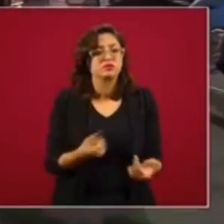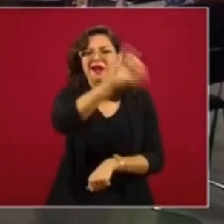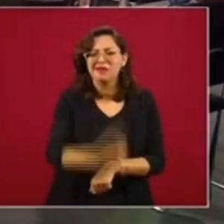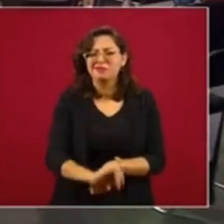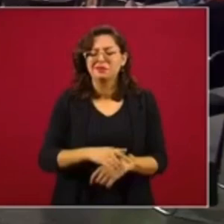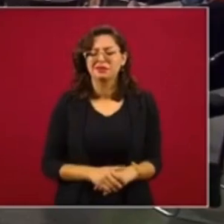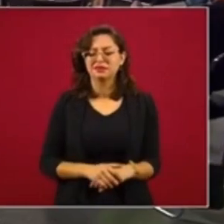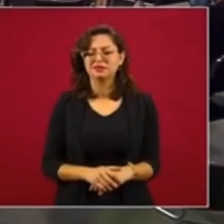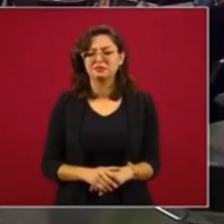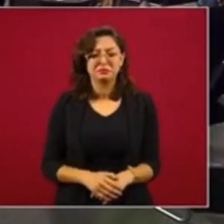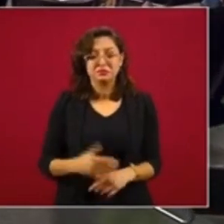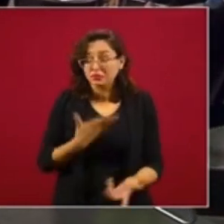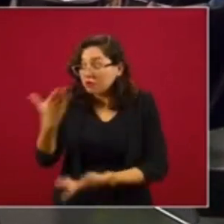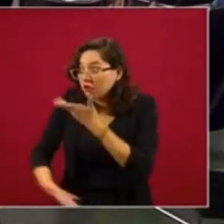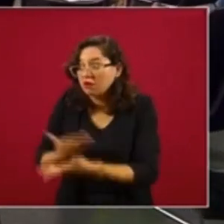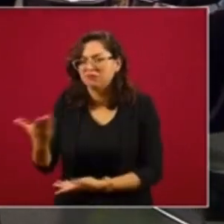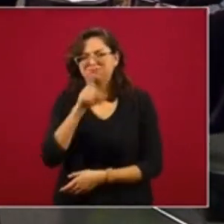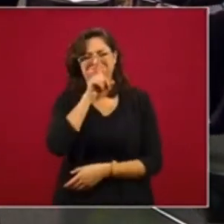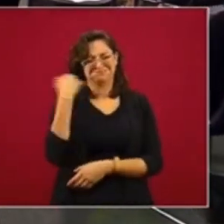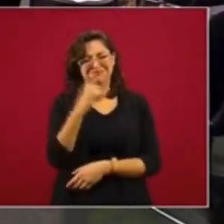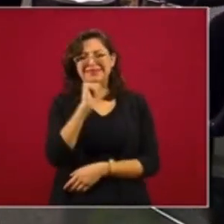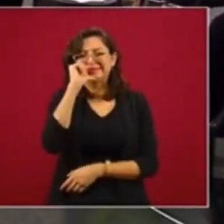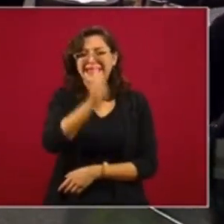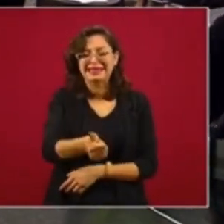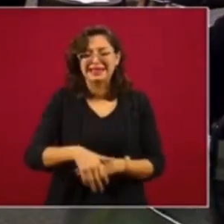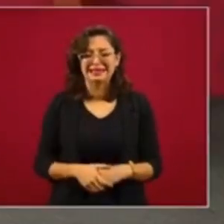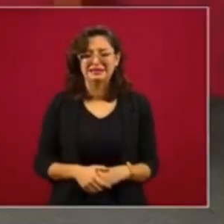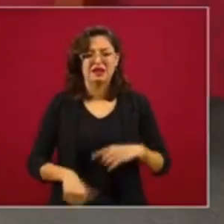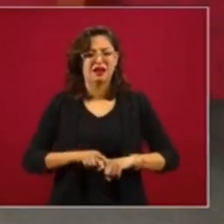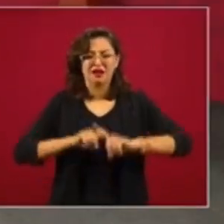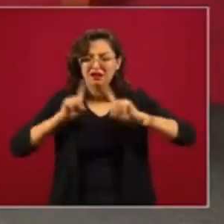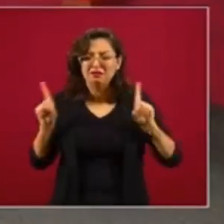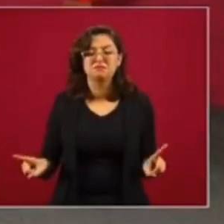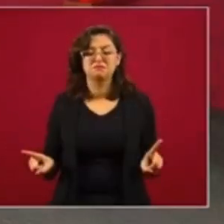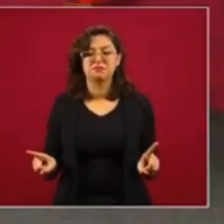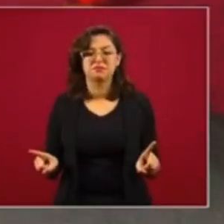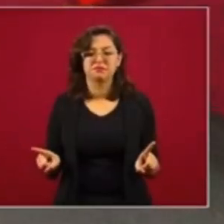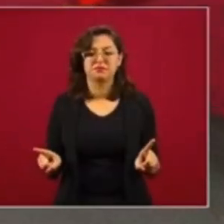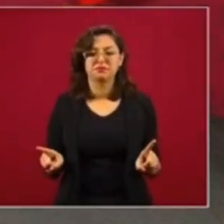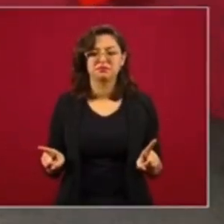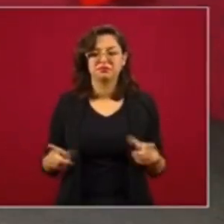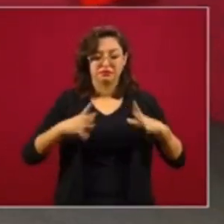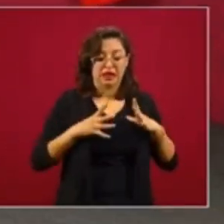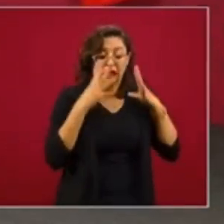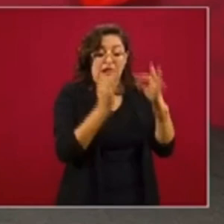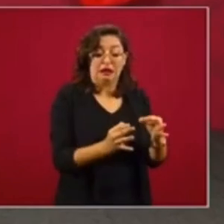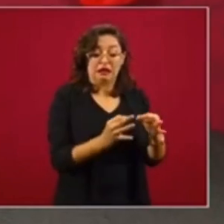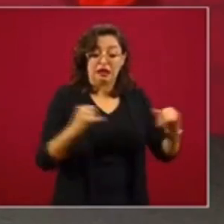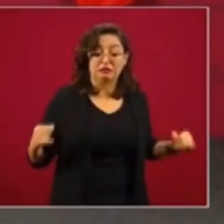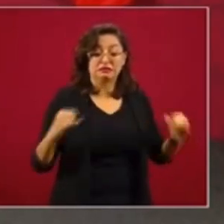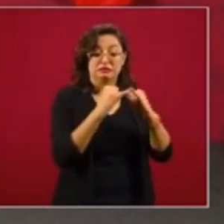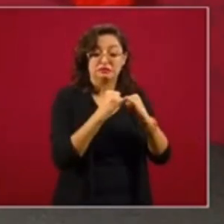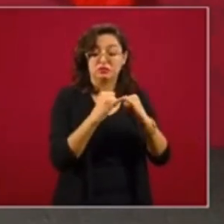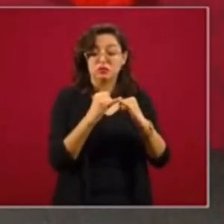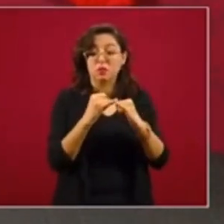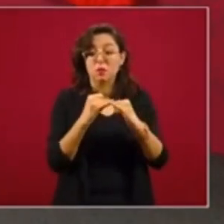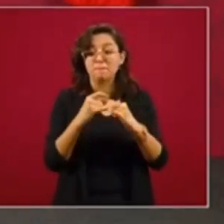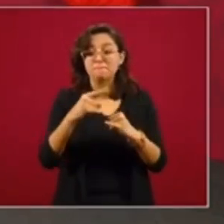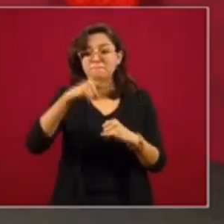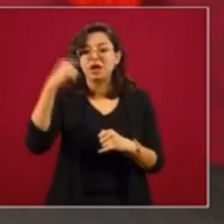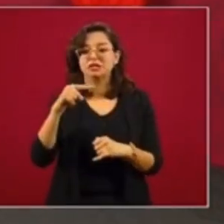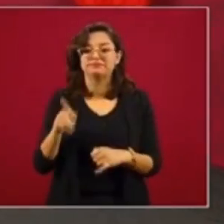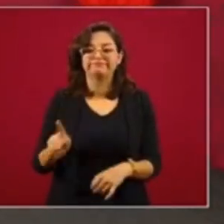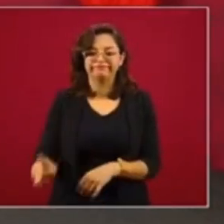conocen la gente y mucho menos sirvieron. O sea, no hicieron nada. Al contrario, los crearon para que se